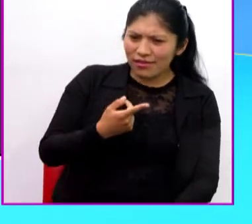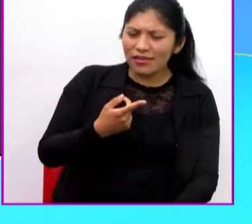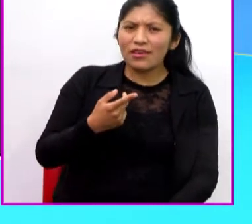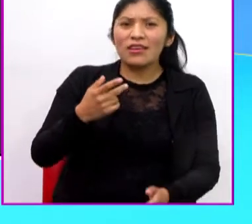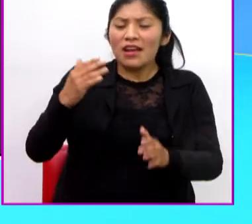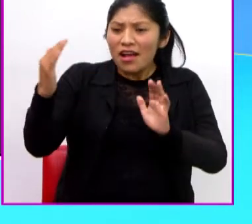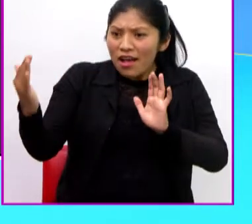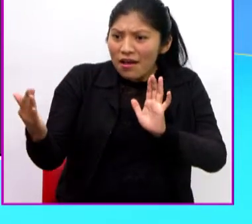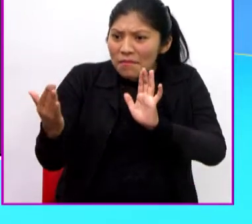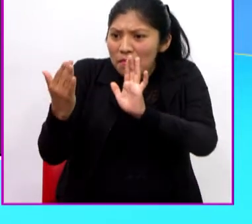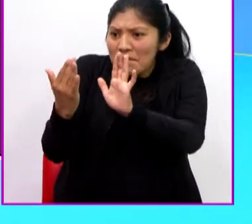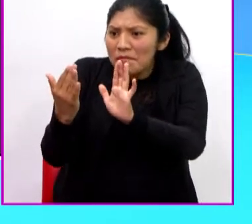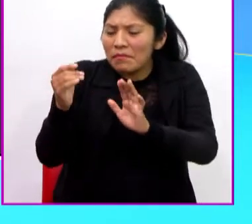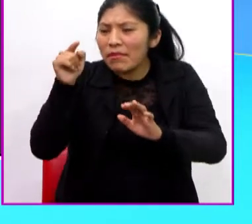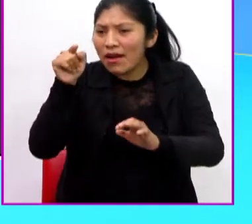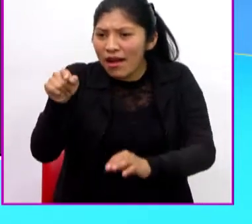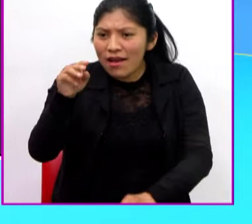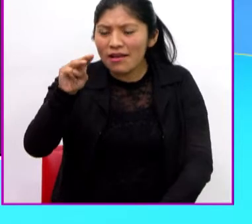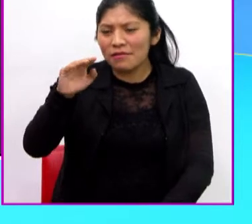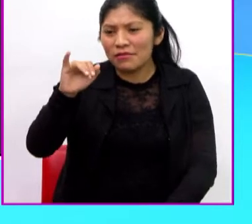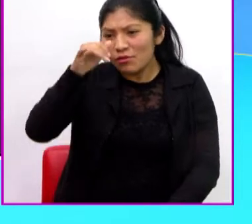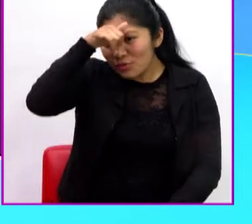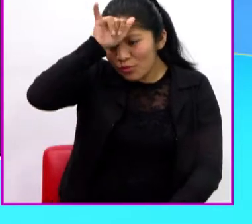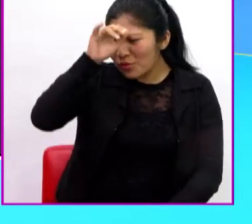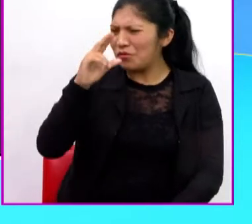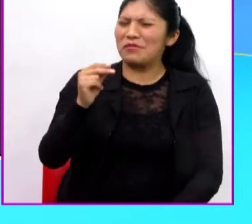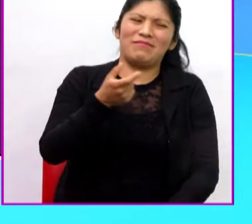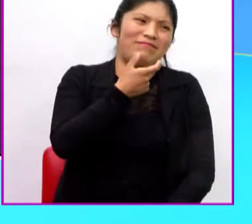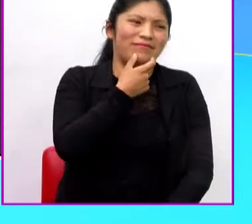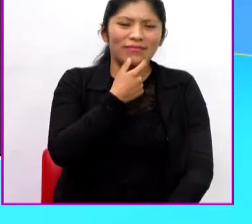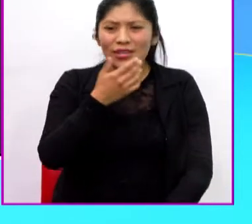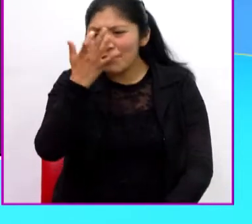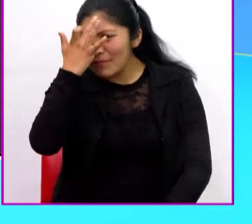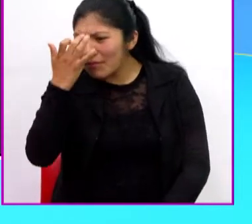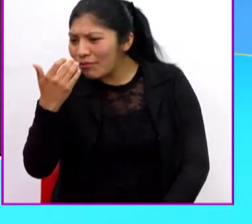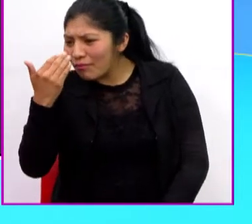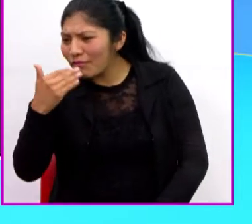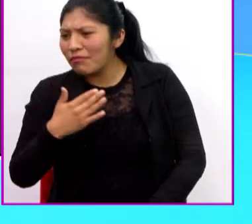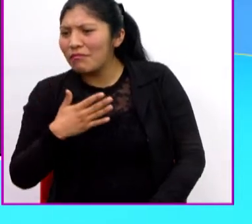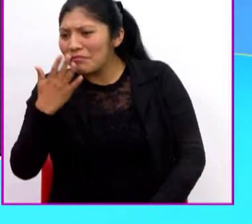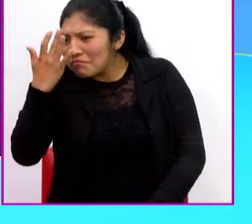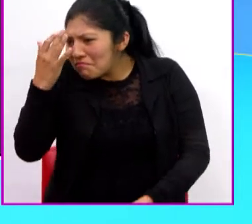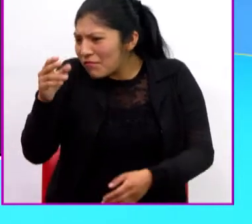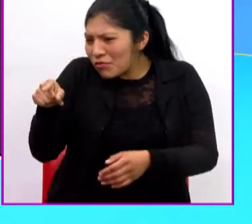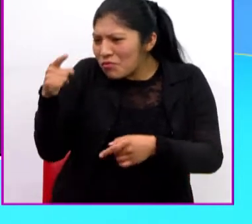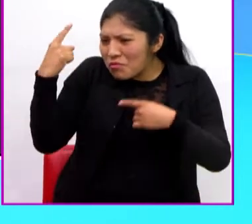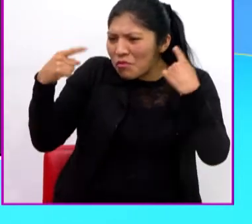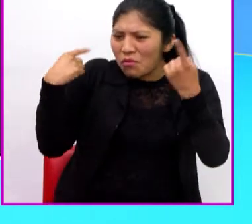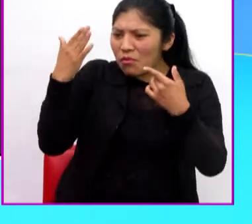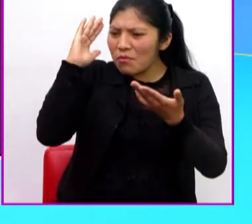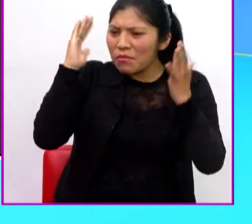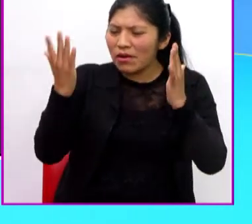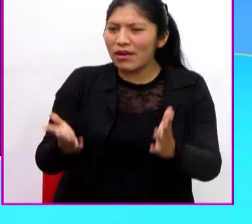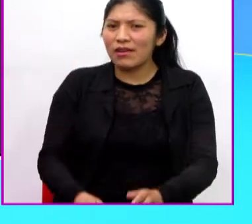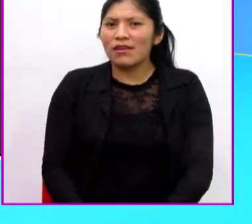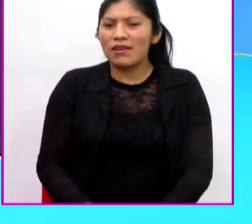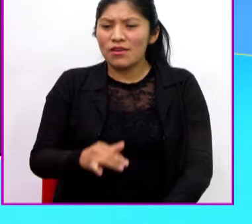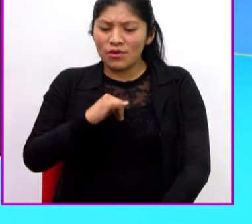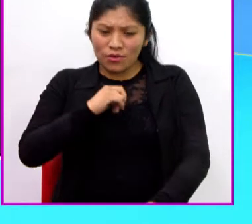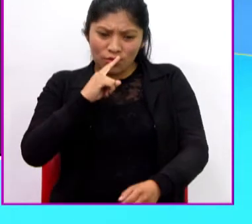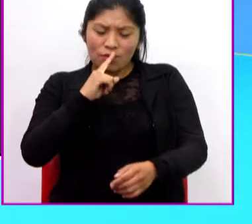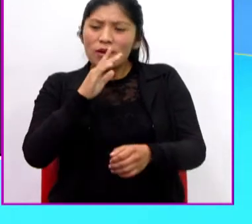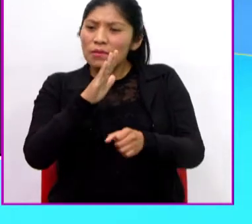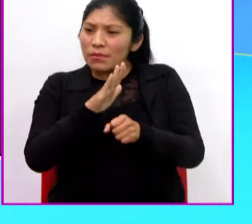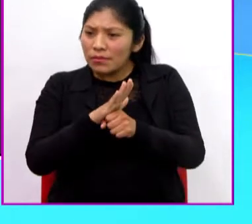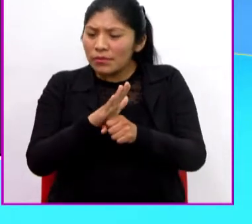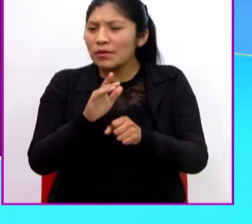¿Enfrentarte al Mi 5? No me hagas reír. Debe estar loco. Le prometí a alguien muy especial